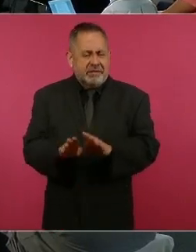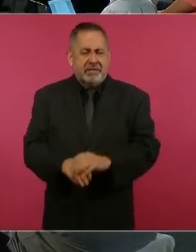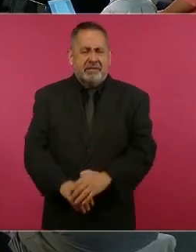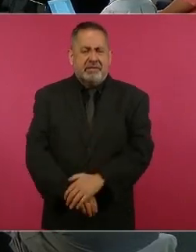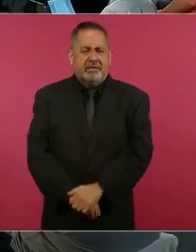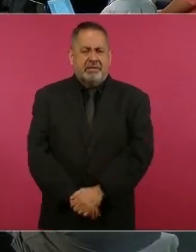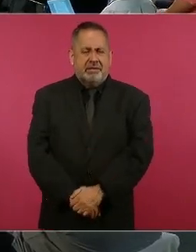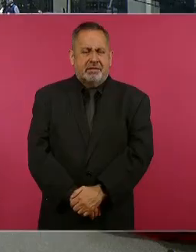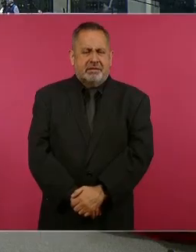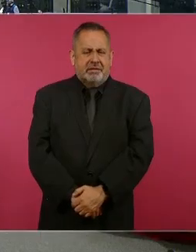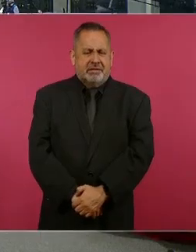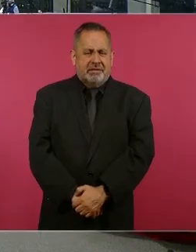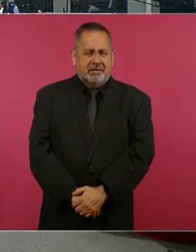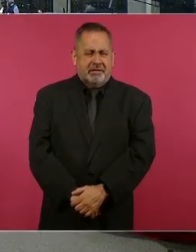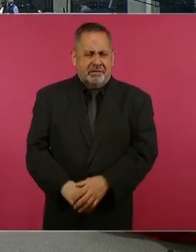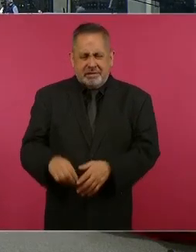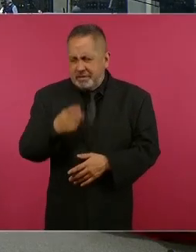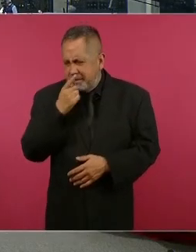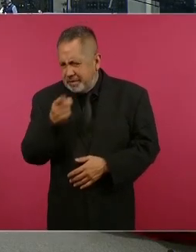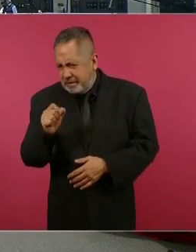¿Qué dices, Sarán?